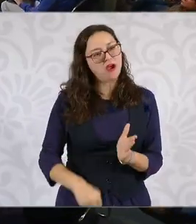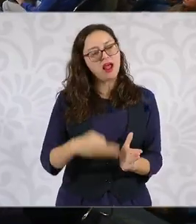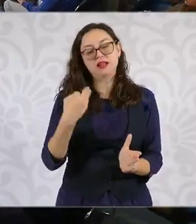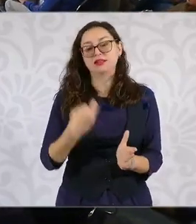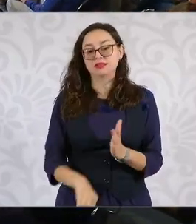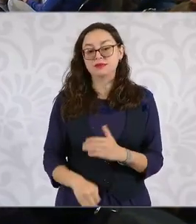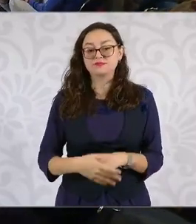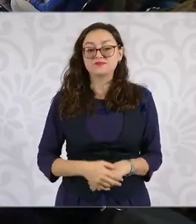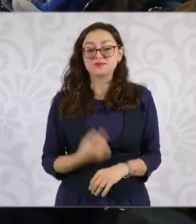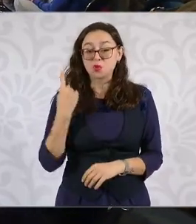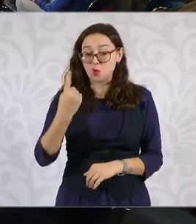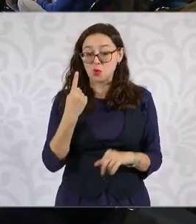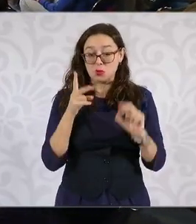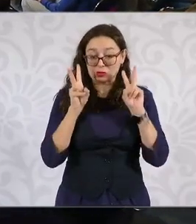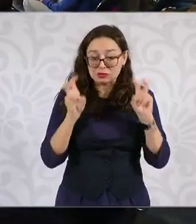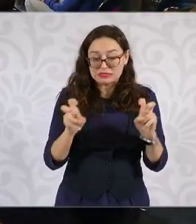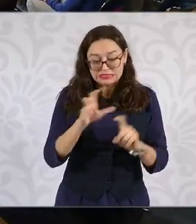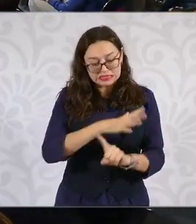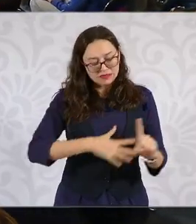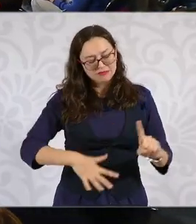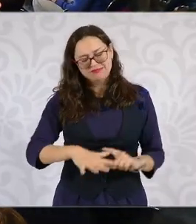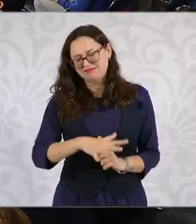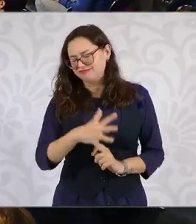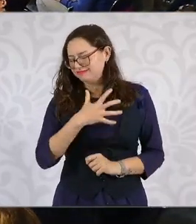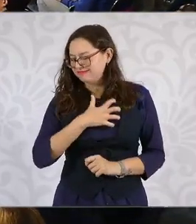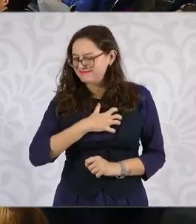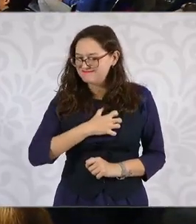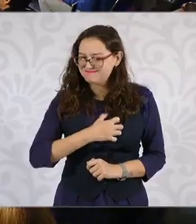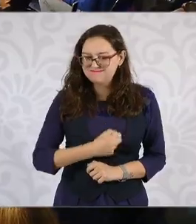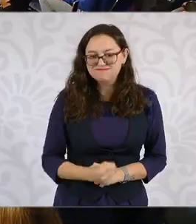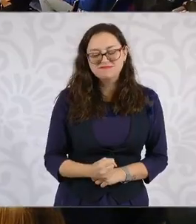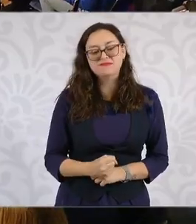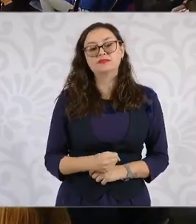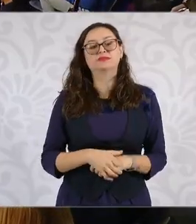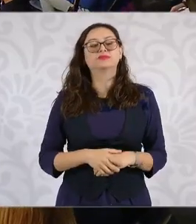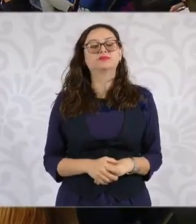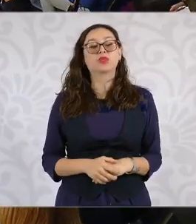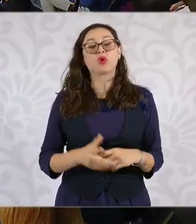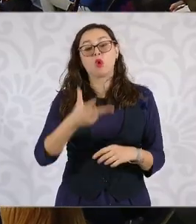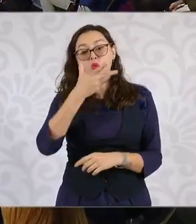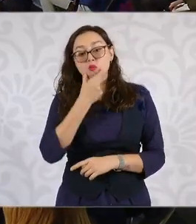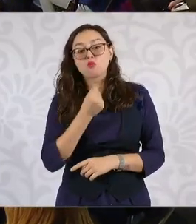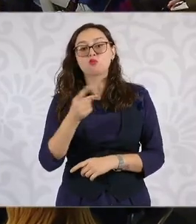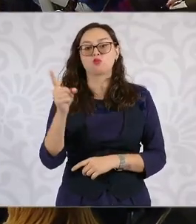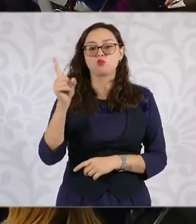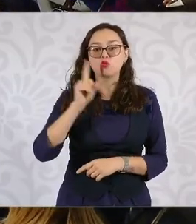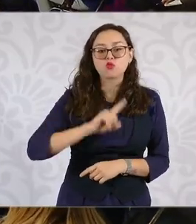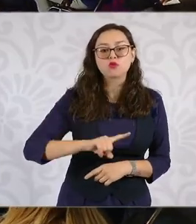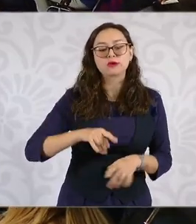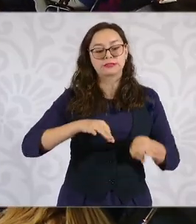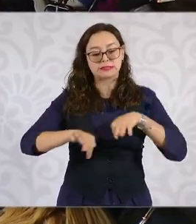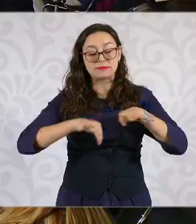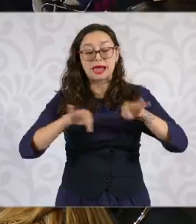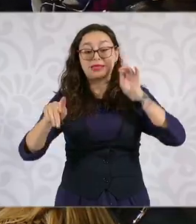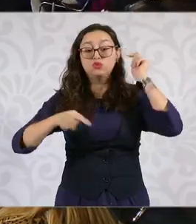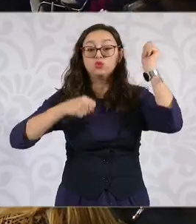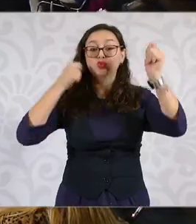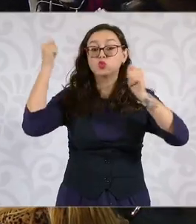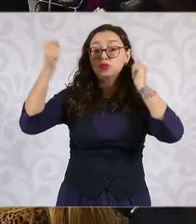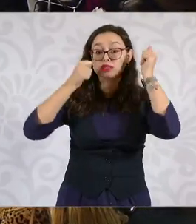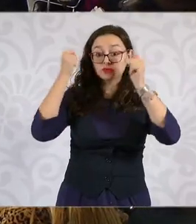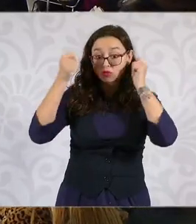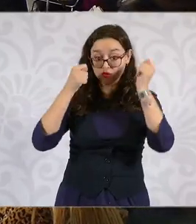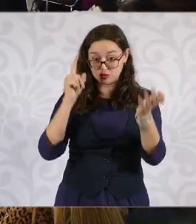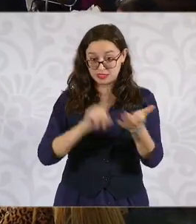muy lacerante en donde trabajadores y trabajadoras del turismo, de Los Cabos y de otros lugares, pero